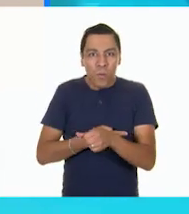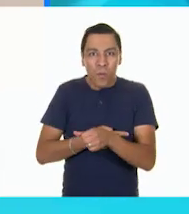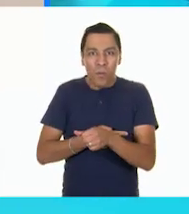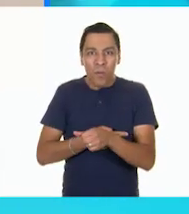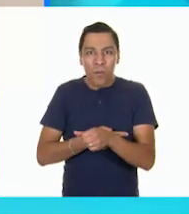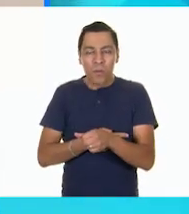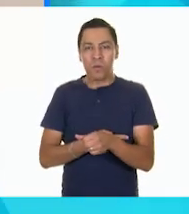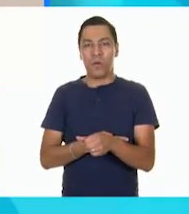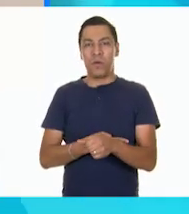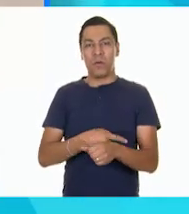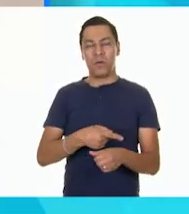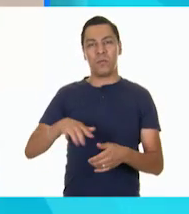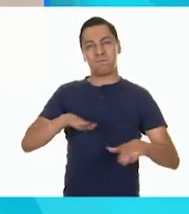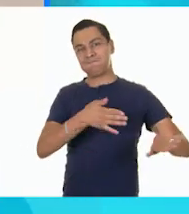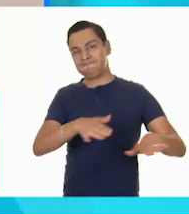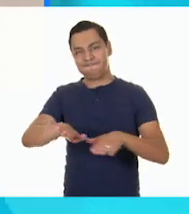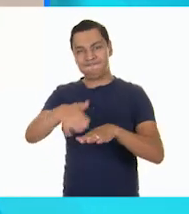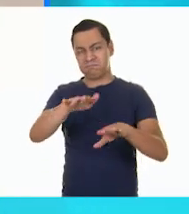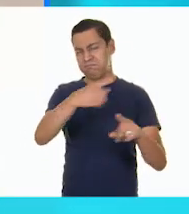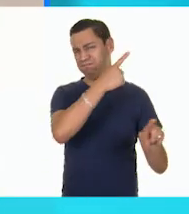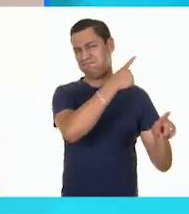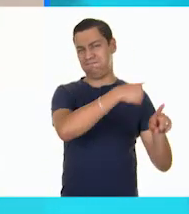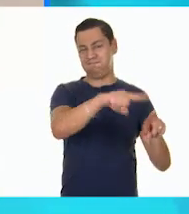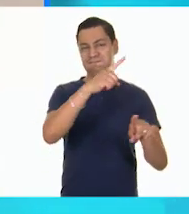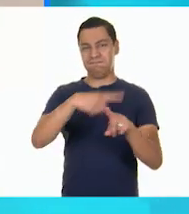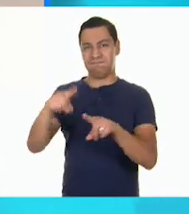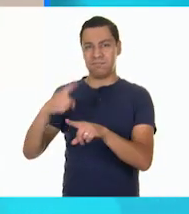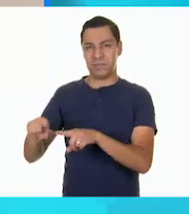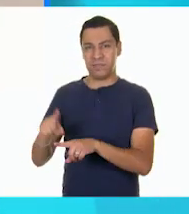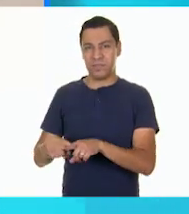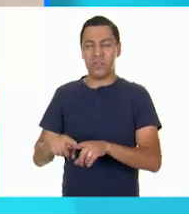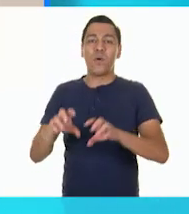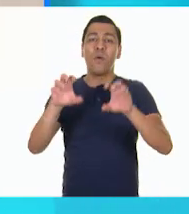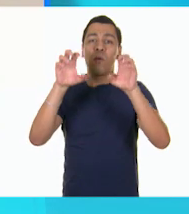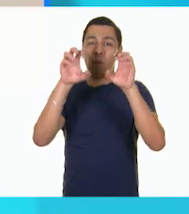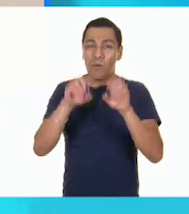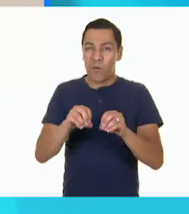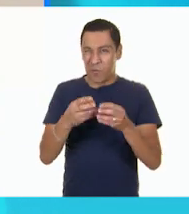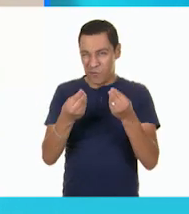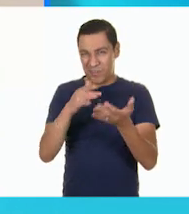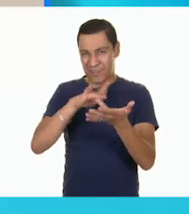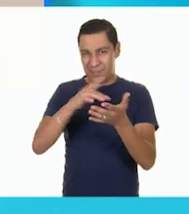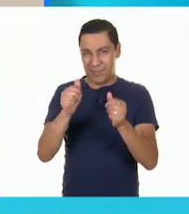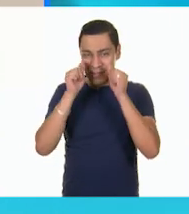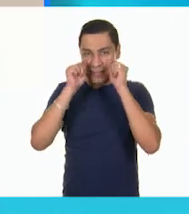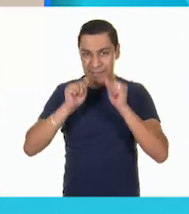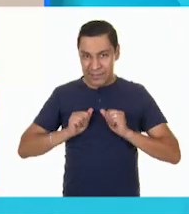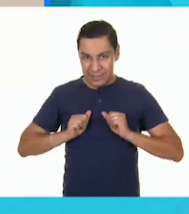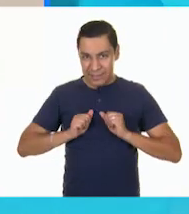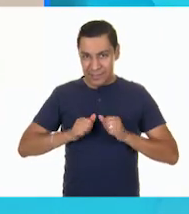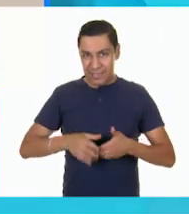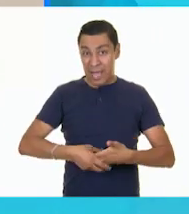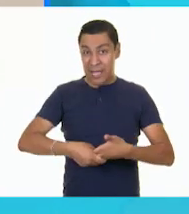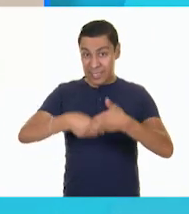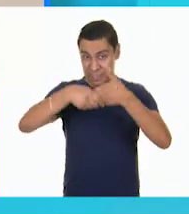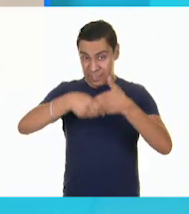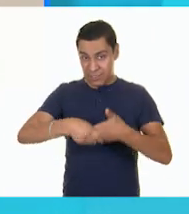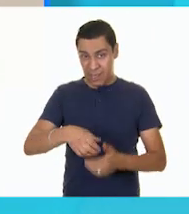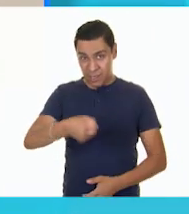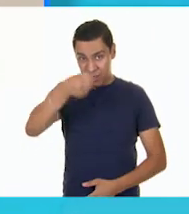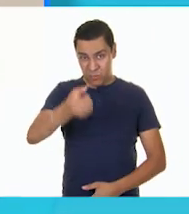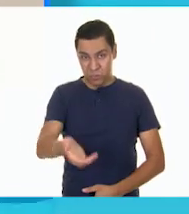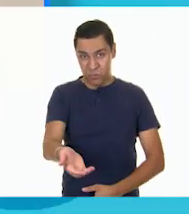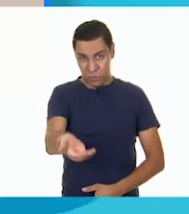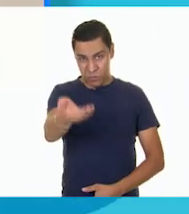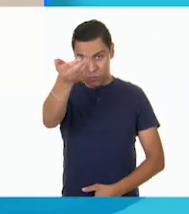la patineta. Muchas gracias por escucharme. Los saludos desde